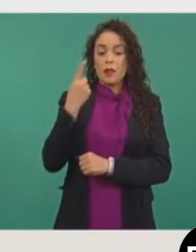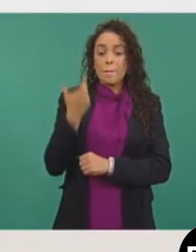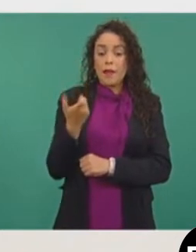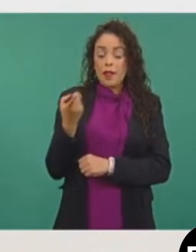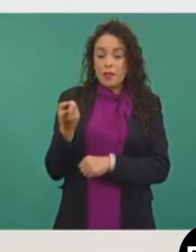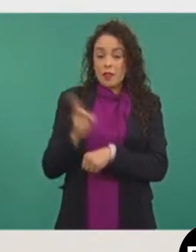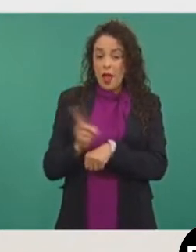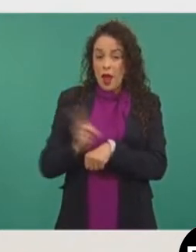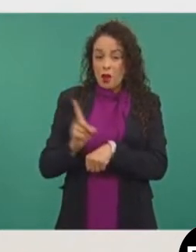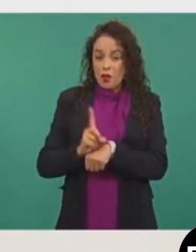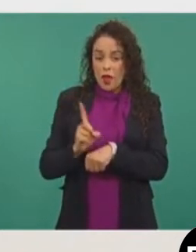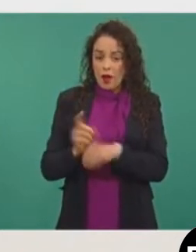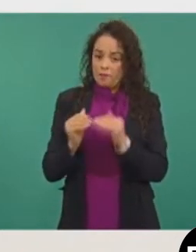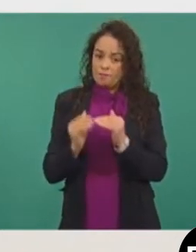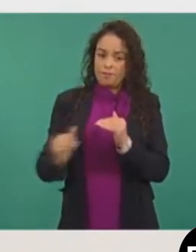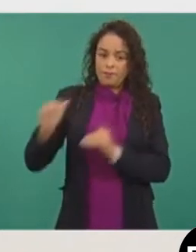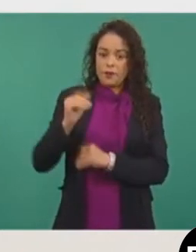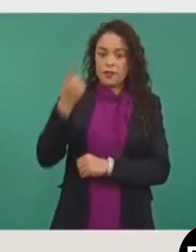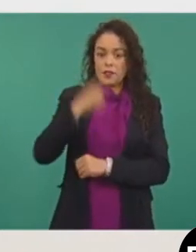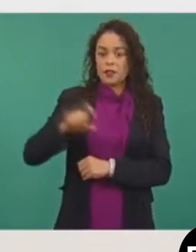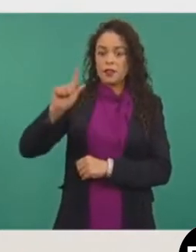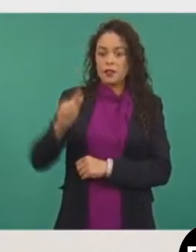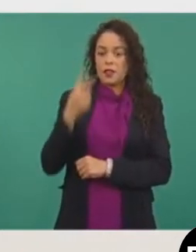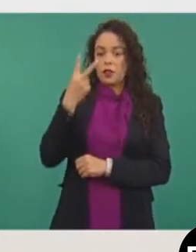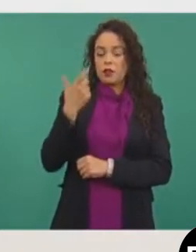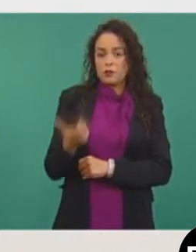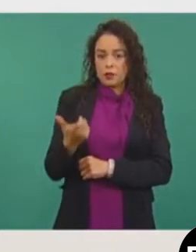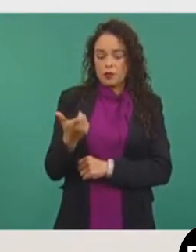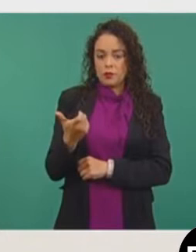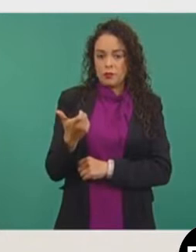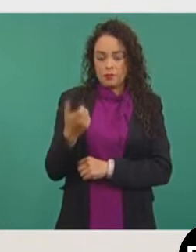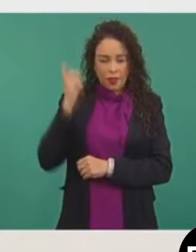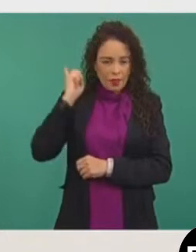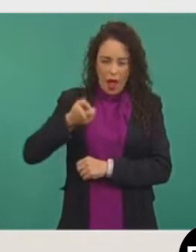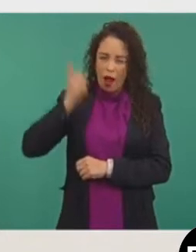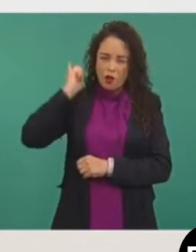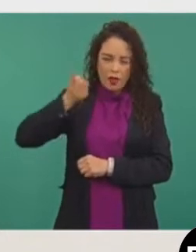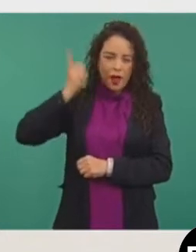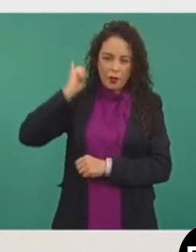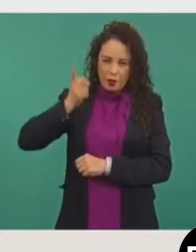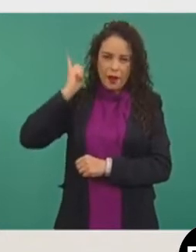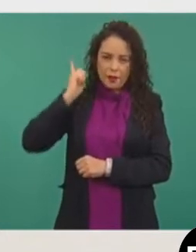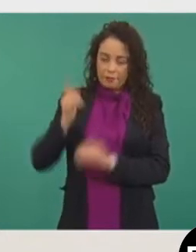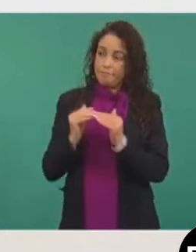172 pesos diarios. Esto significa,